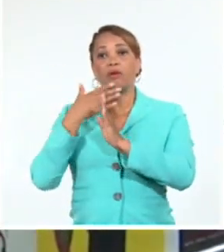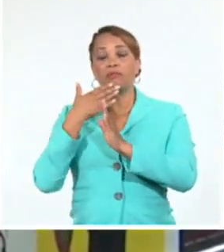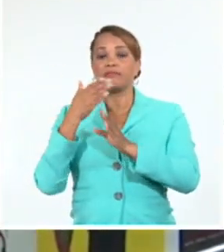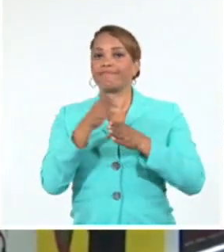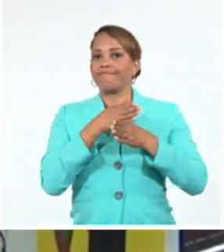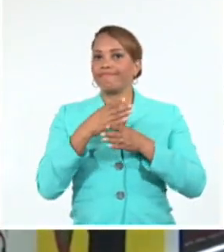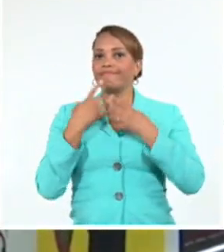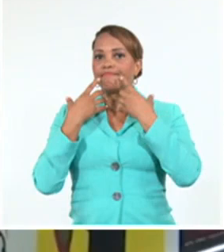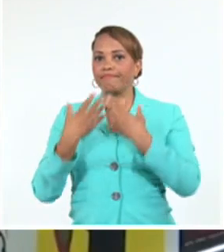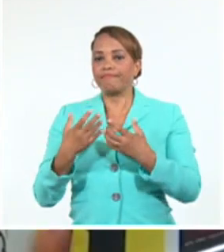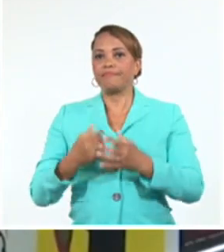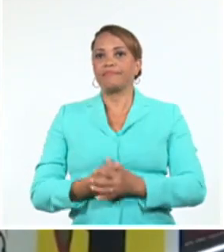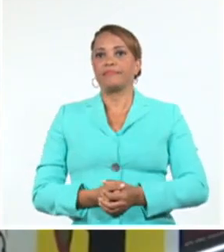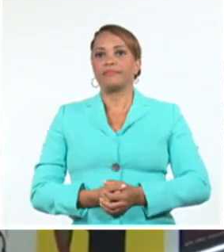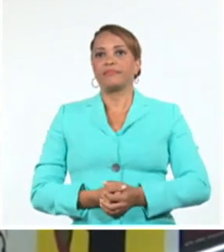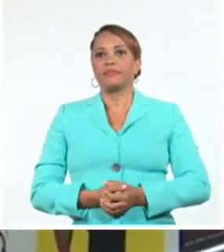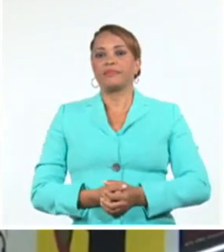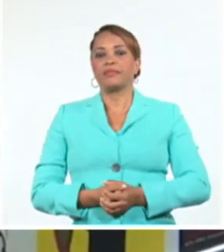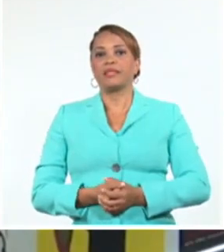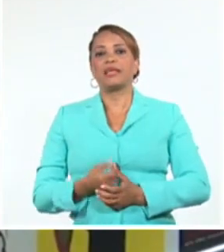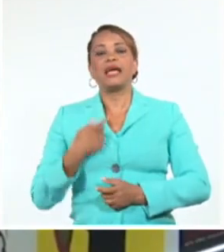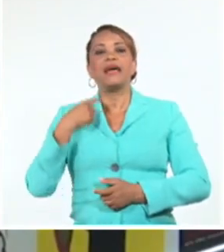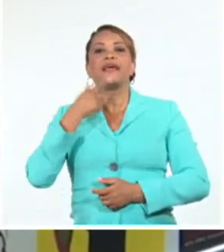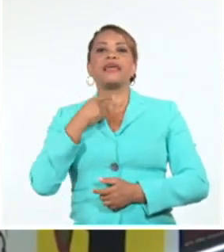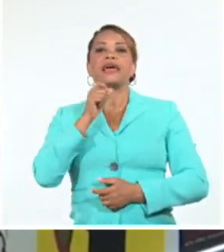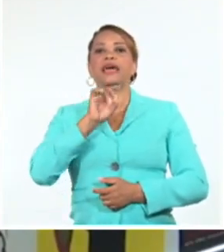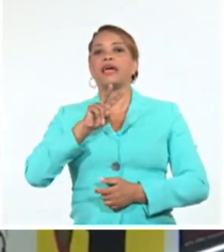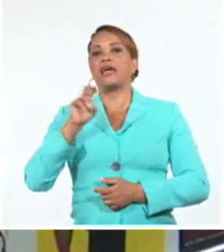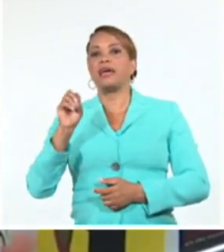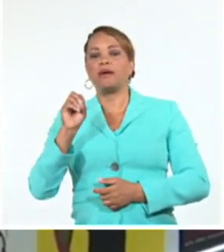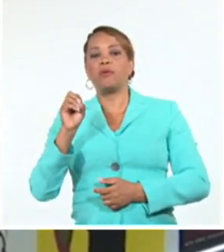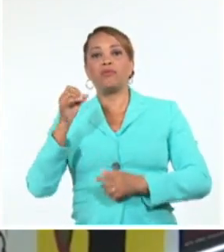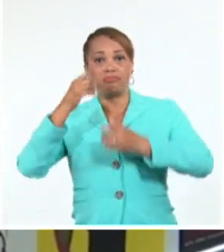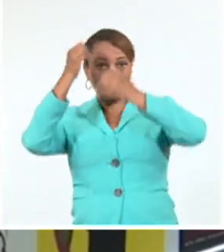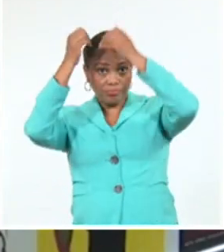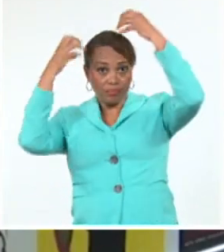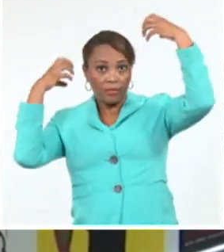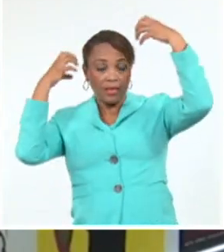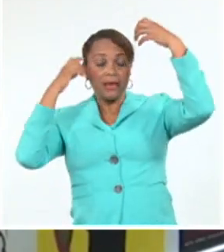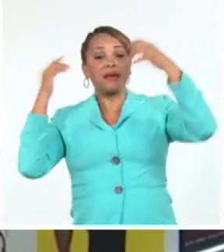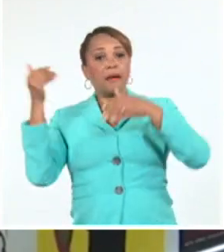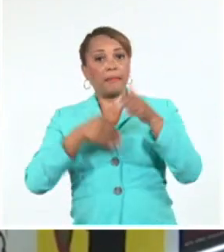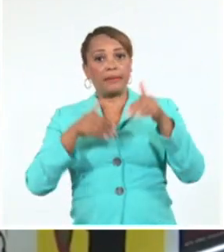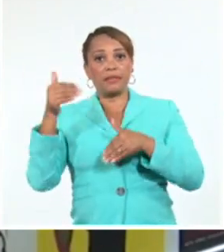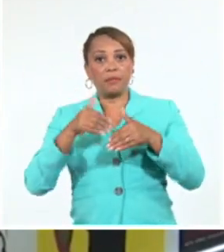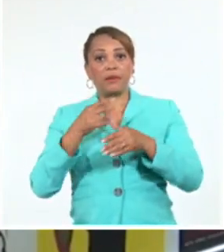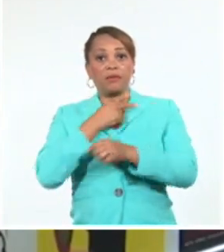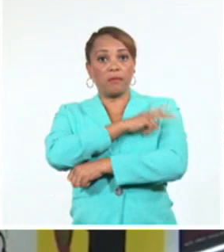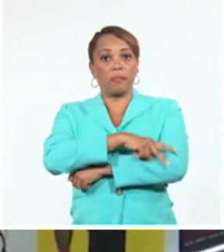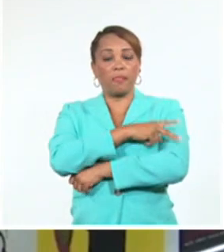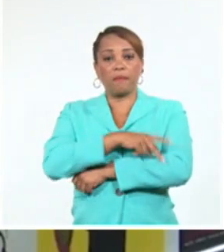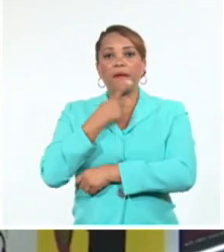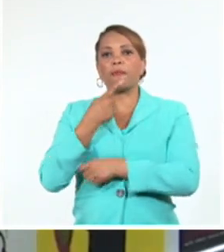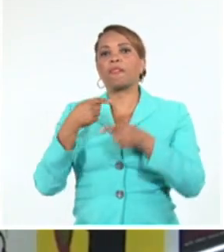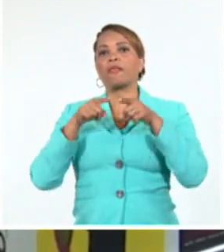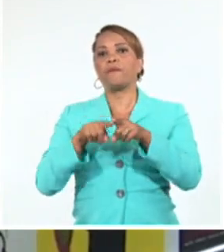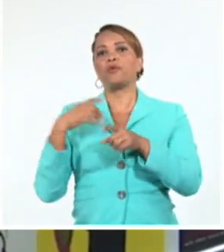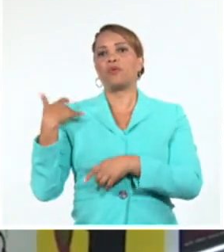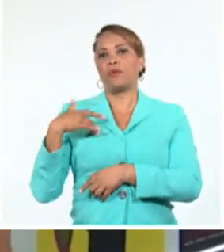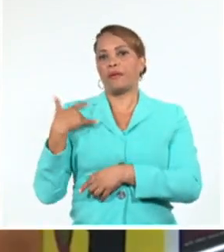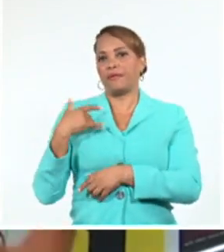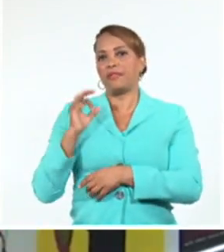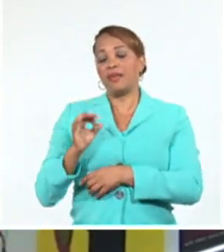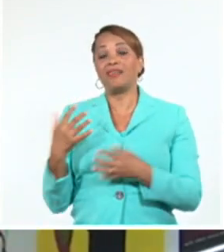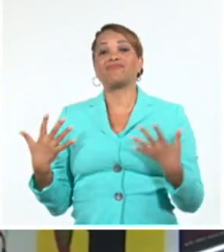el regreso de Evo Morales al país y la recuperación de la democracia de ese país, que también estuvo como muy hermanado con Argentina porque desde Argentina